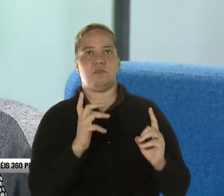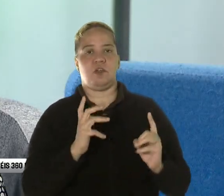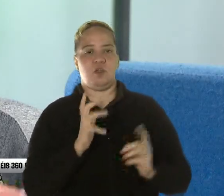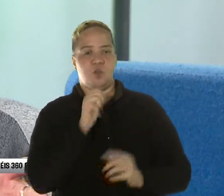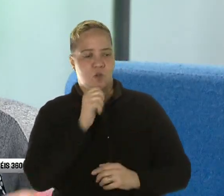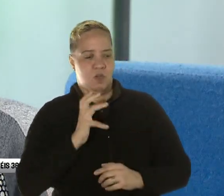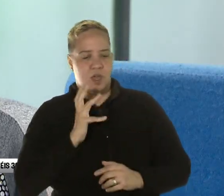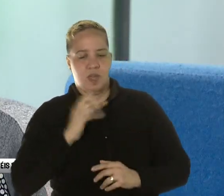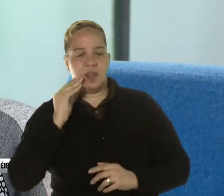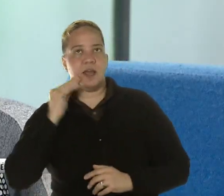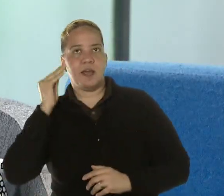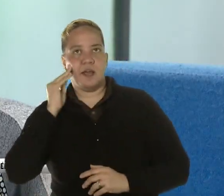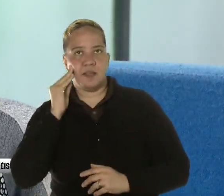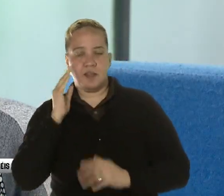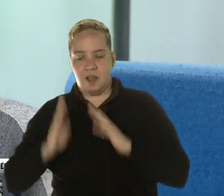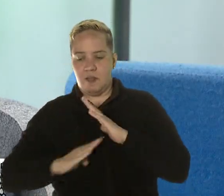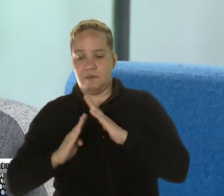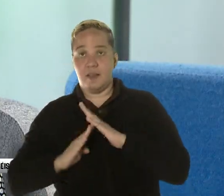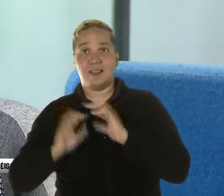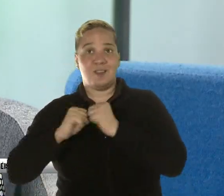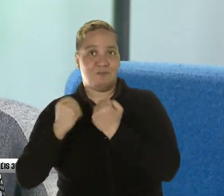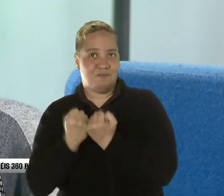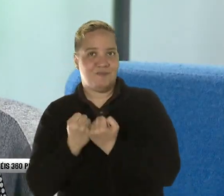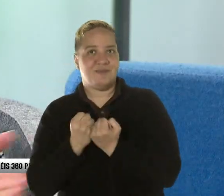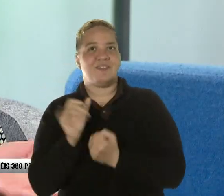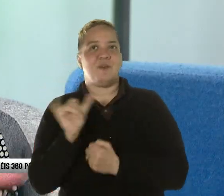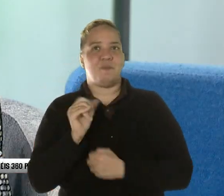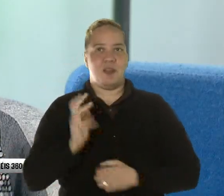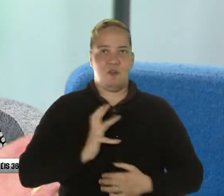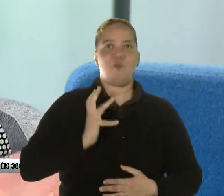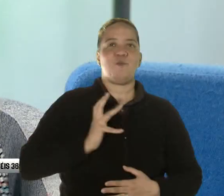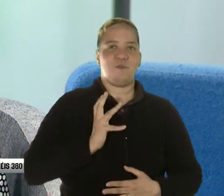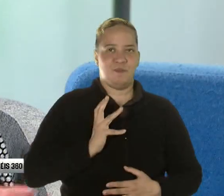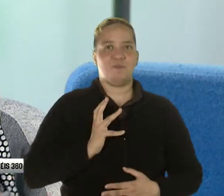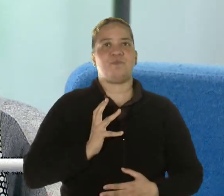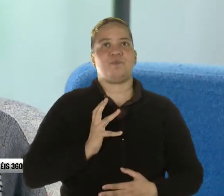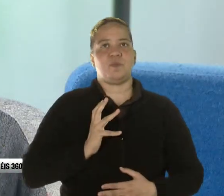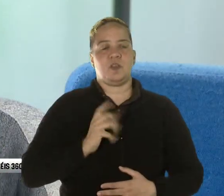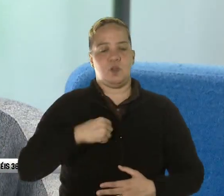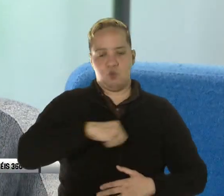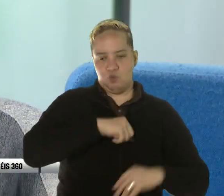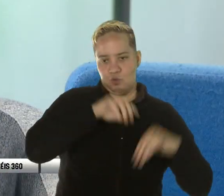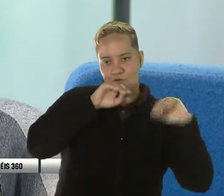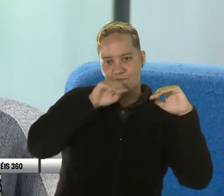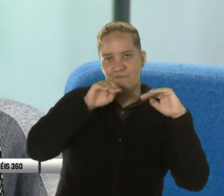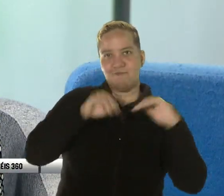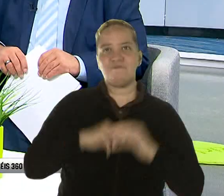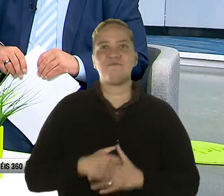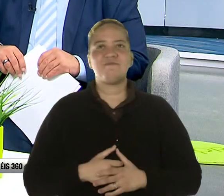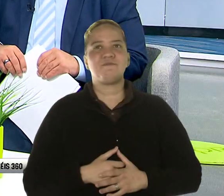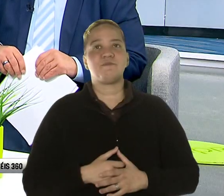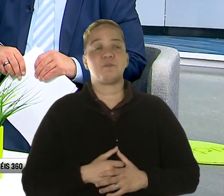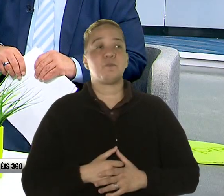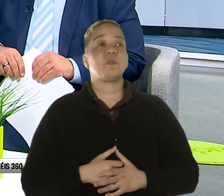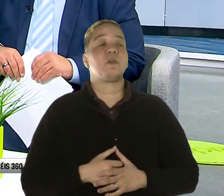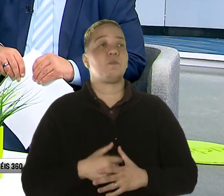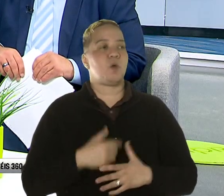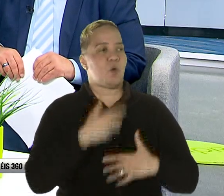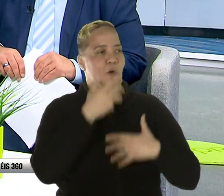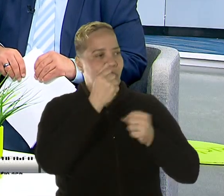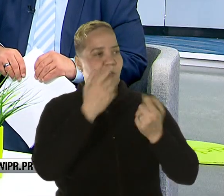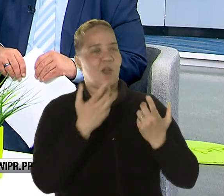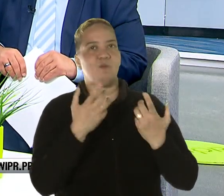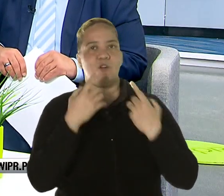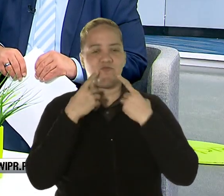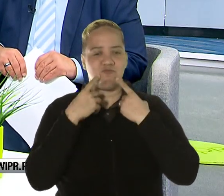que se da en la casa, que es la base de la sociedad, sino la educación formal, que es lo que nosotros instruimos. Bueno, pues entonces confiamos y declaramos,